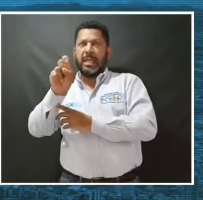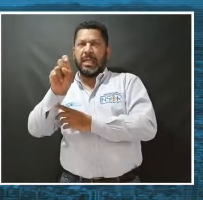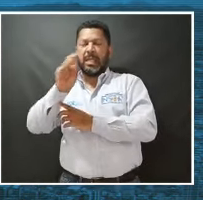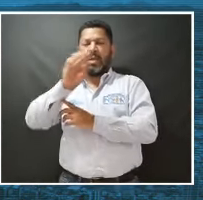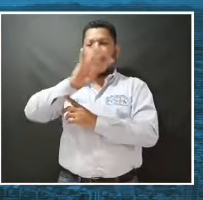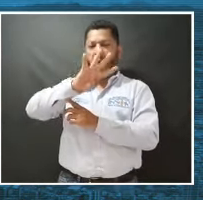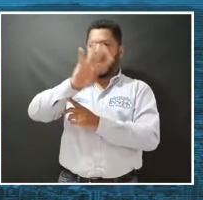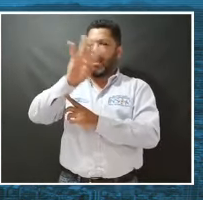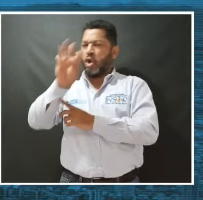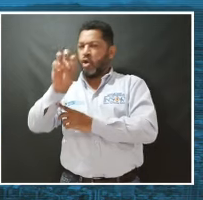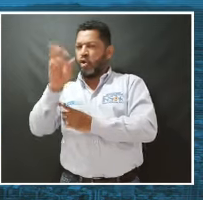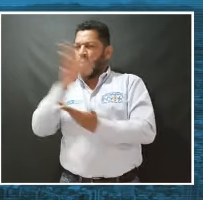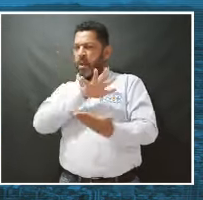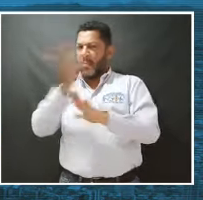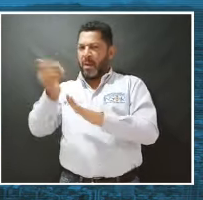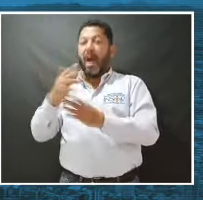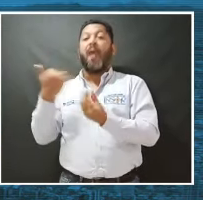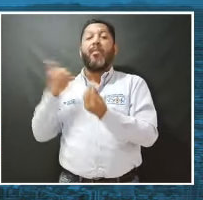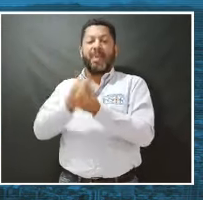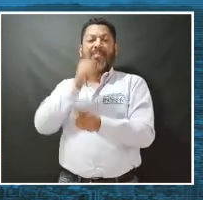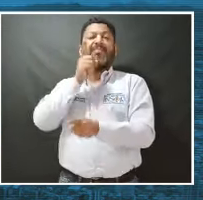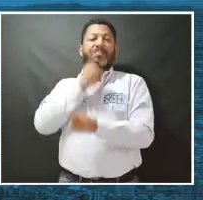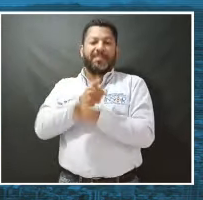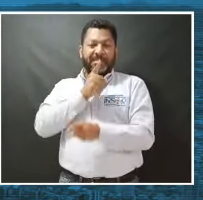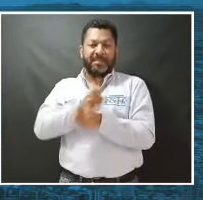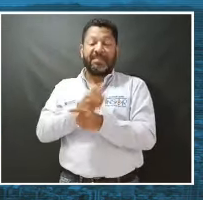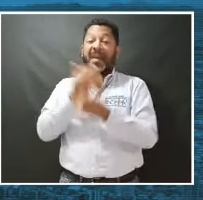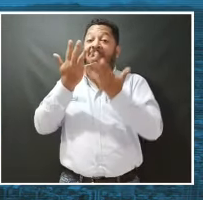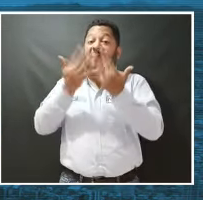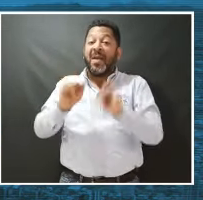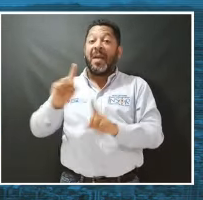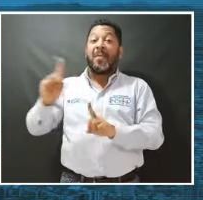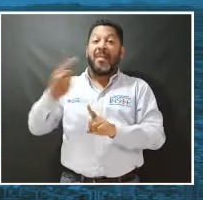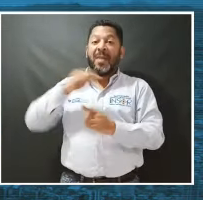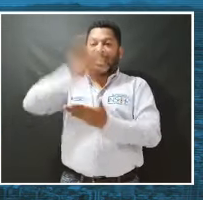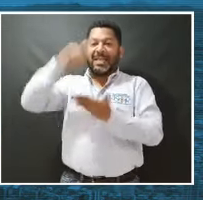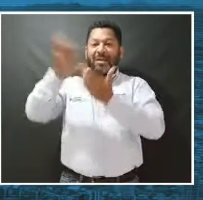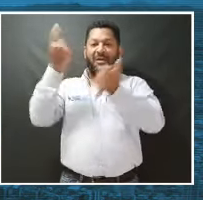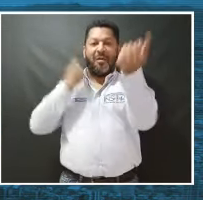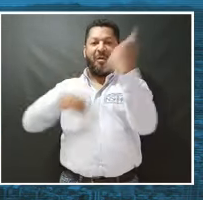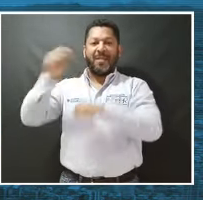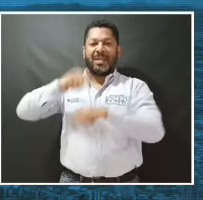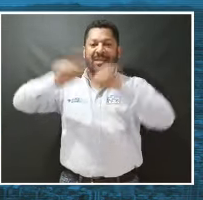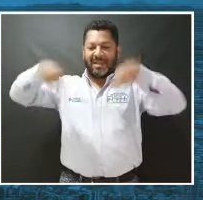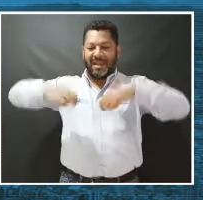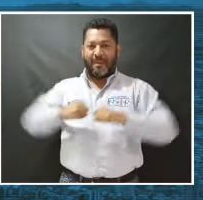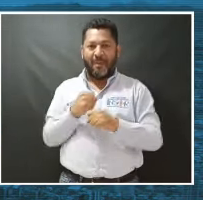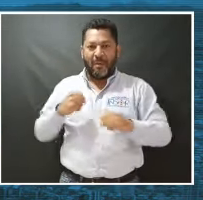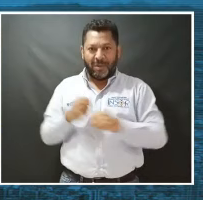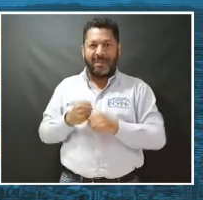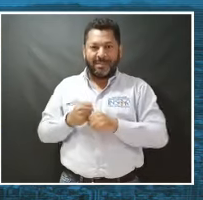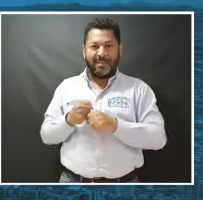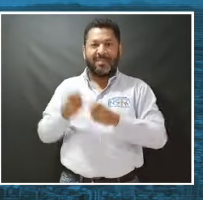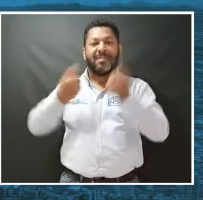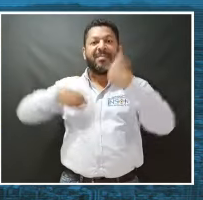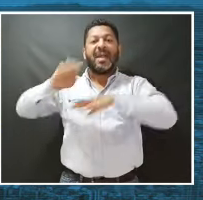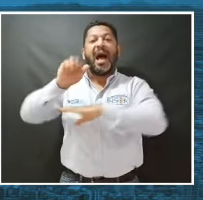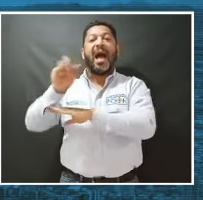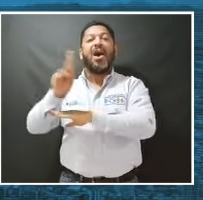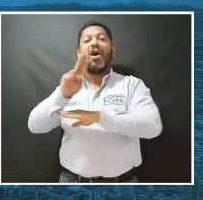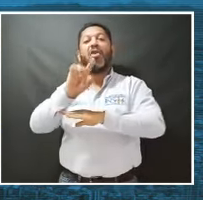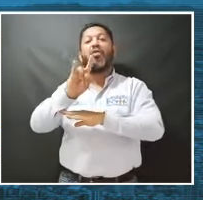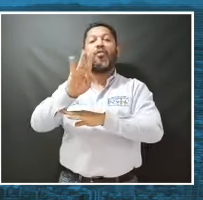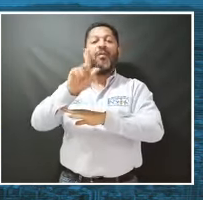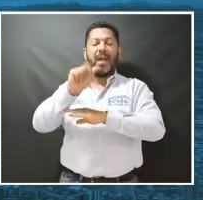-48 se, digamos, se cristaliza y se termina el primer centro comercial en la ciudad conocido como